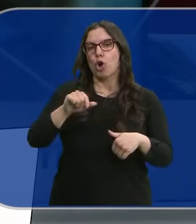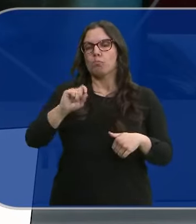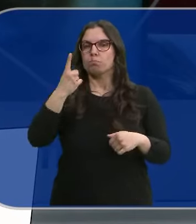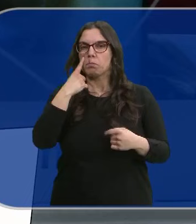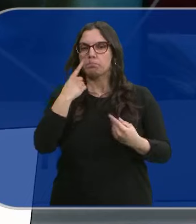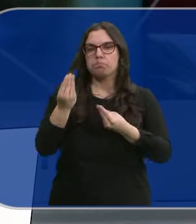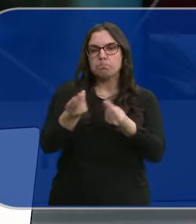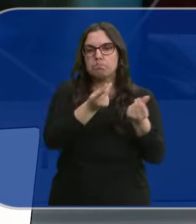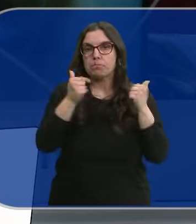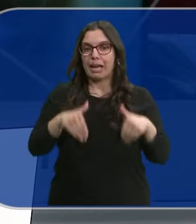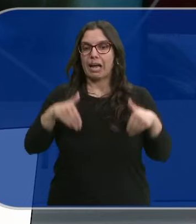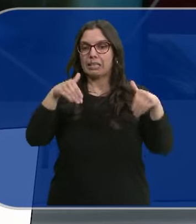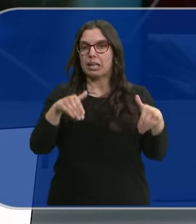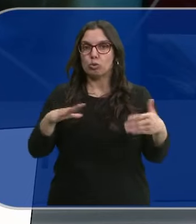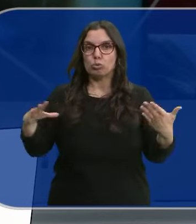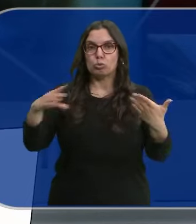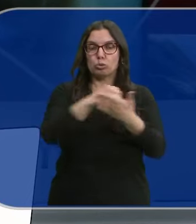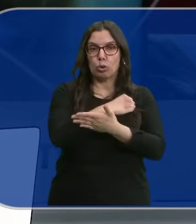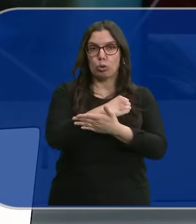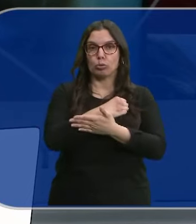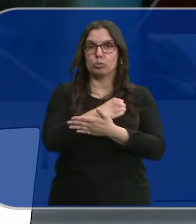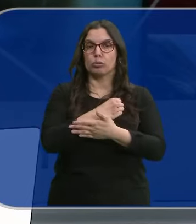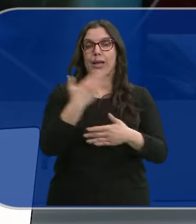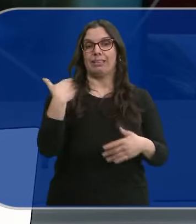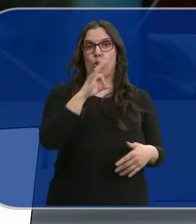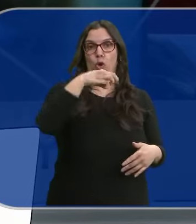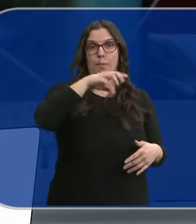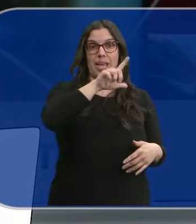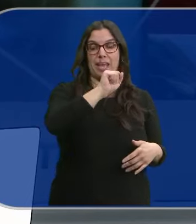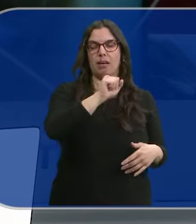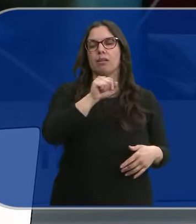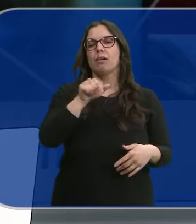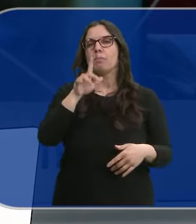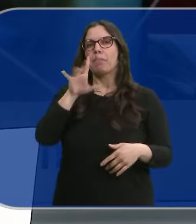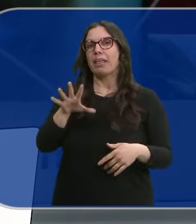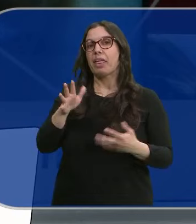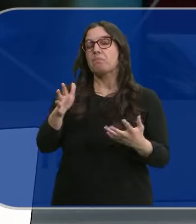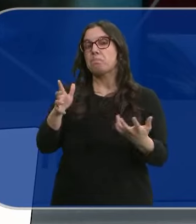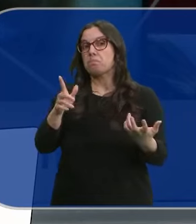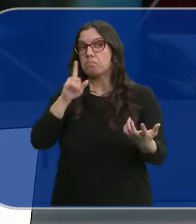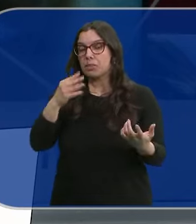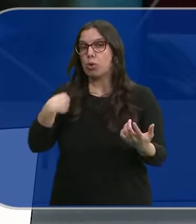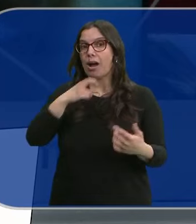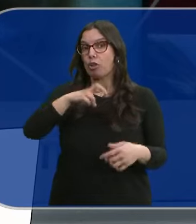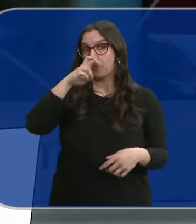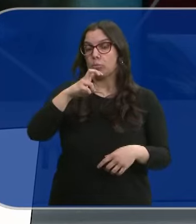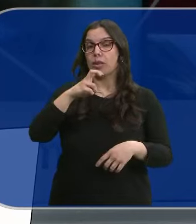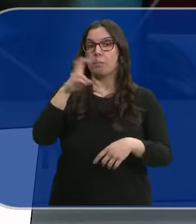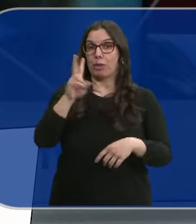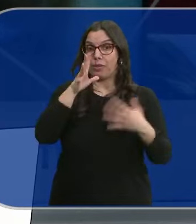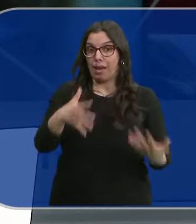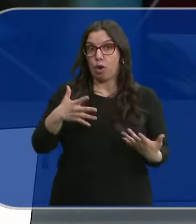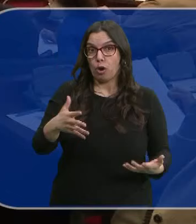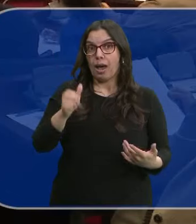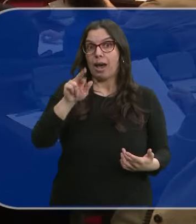sondeo y entre todos los candidatos para sustituir a Juan José Omeya, suena con fuerza el nombre de Luis Arguello, actual arzobispo de Valladolid.